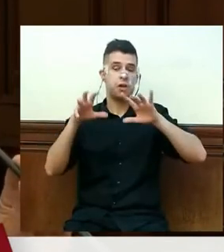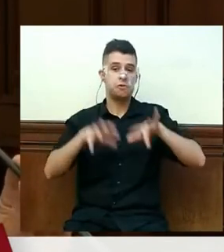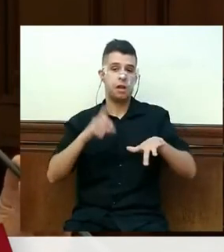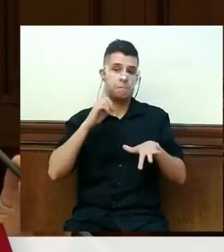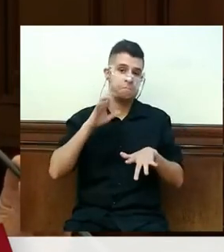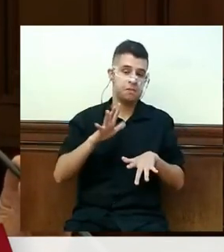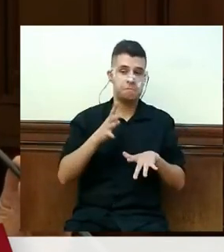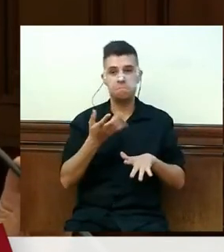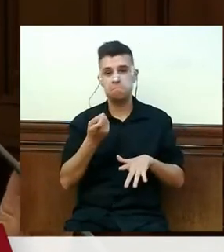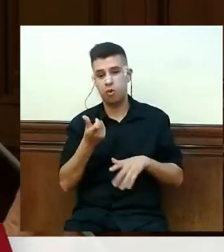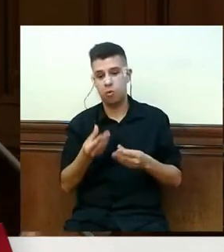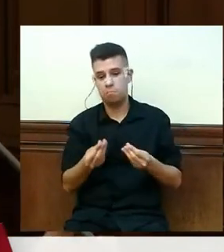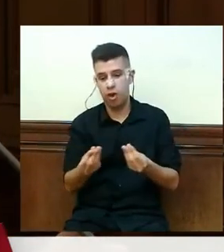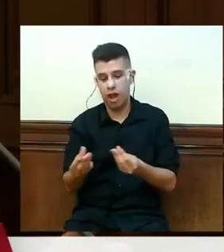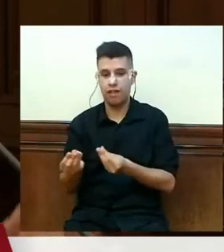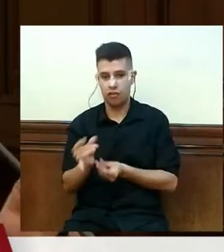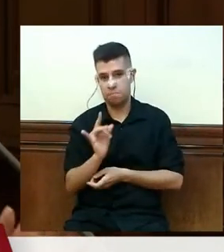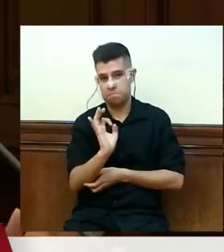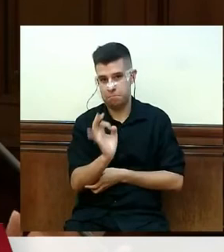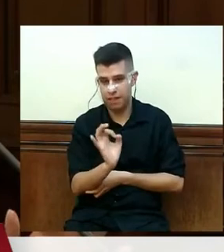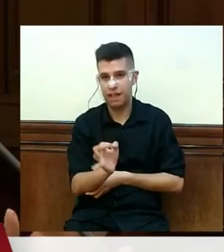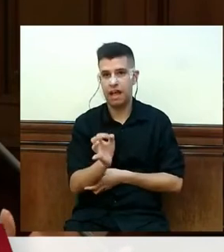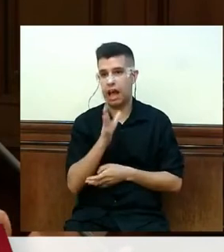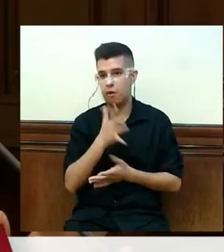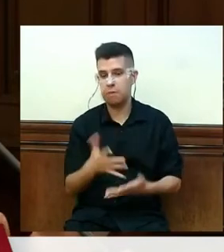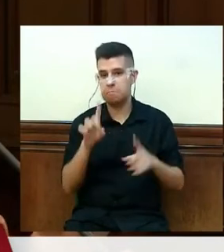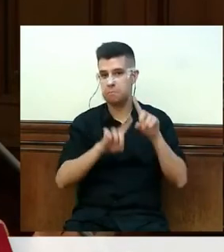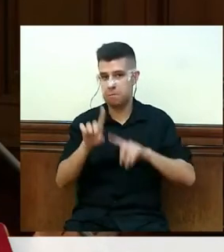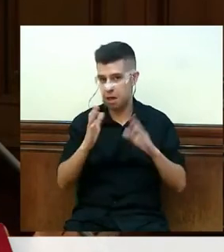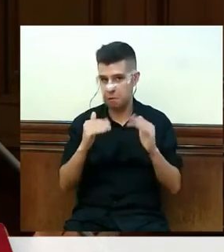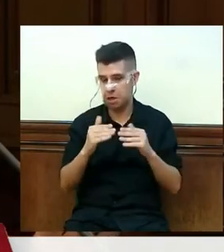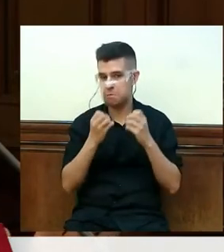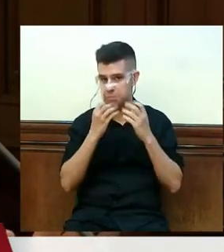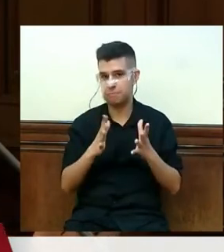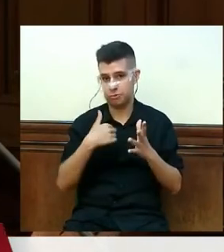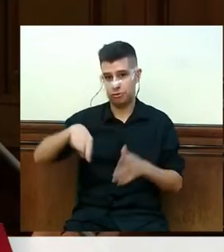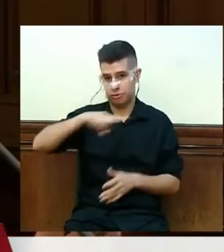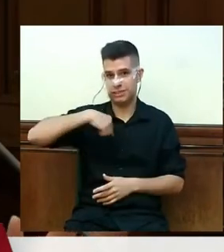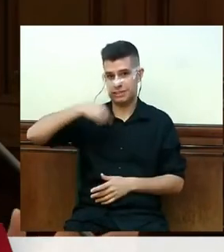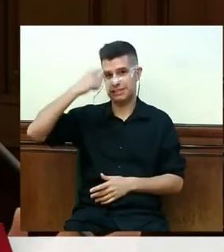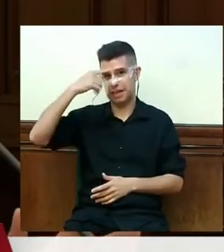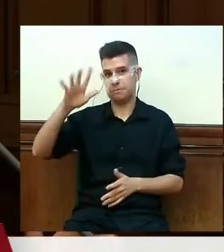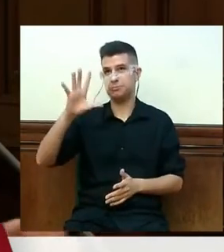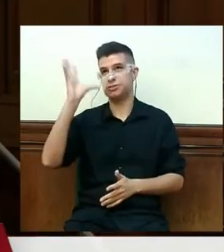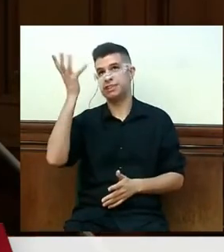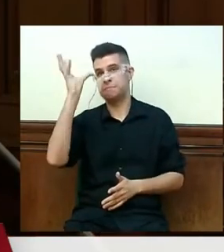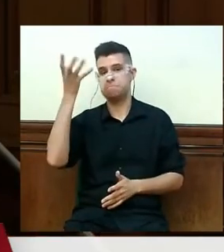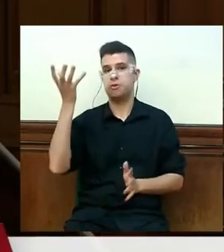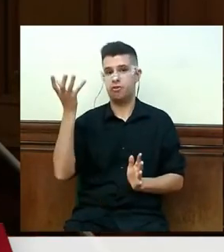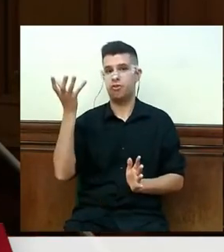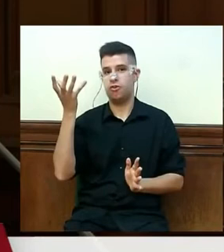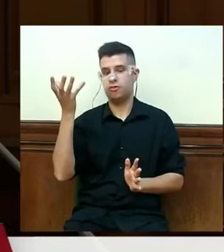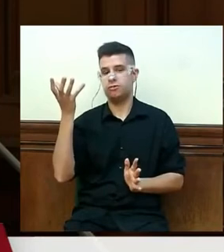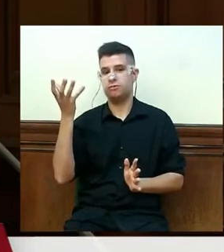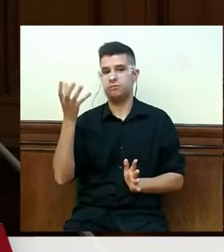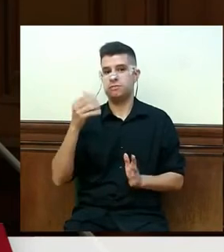ahora, como con la lluvia parece que está todavía un poco húmedo, no hay problema. Pero ya sabemos